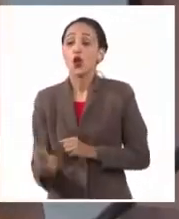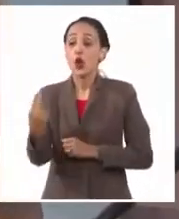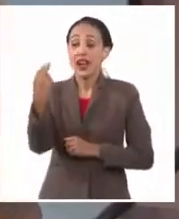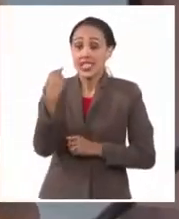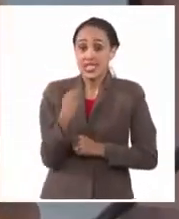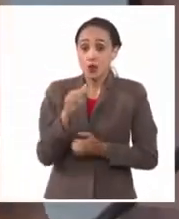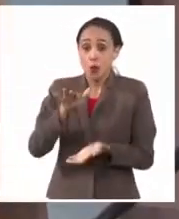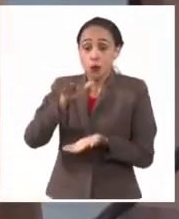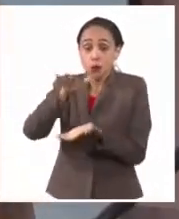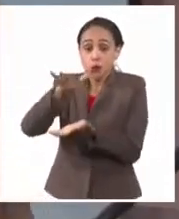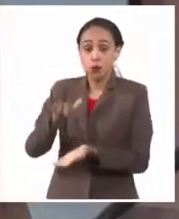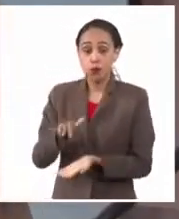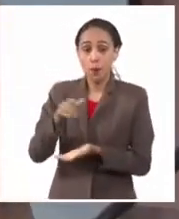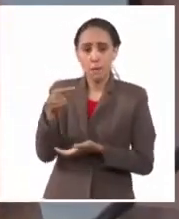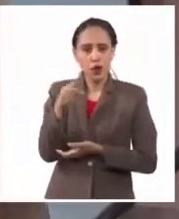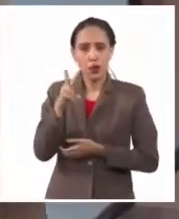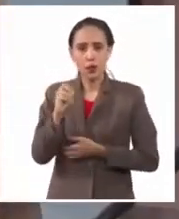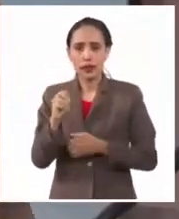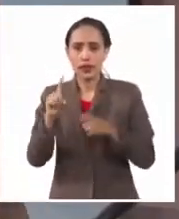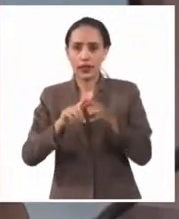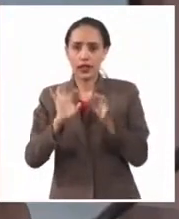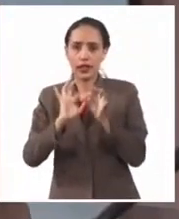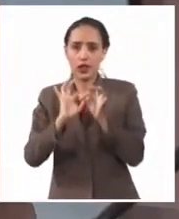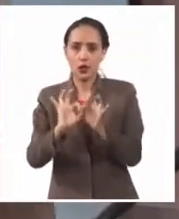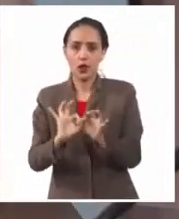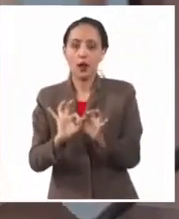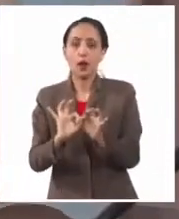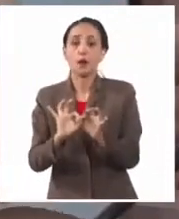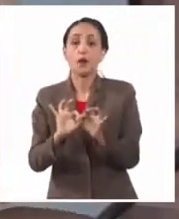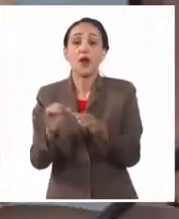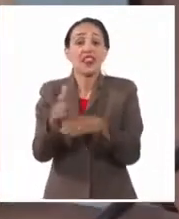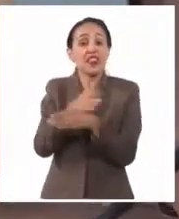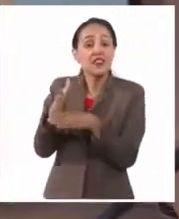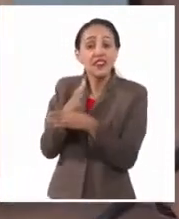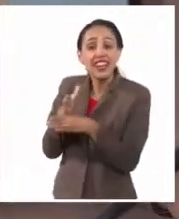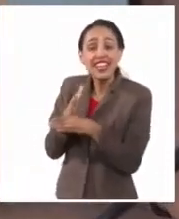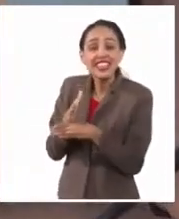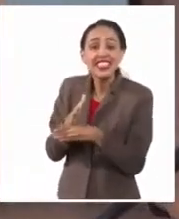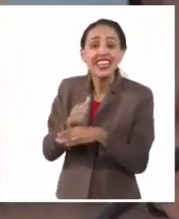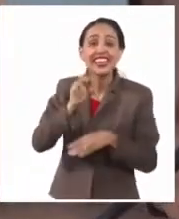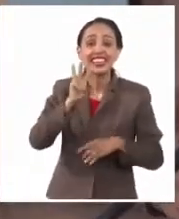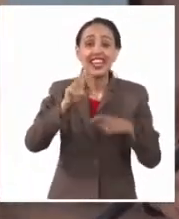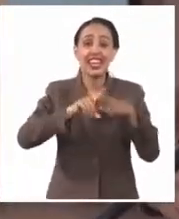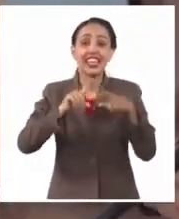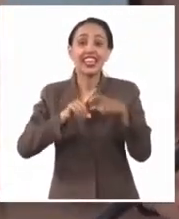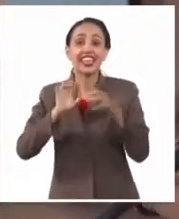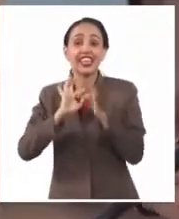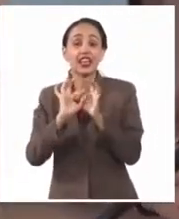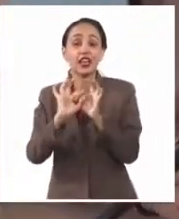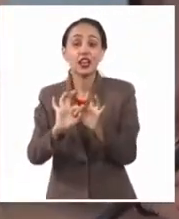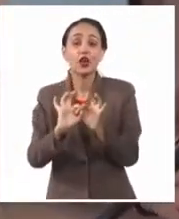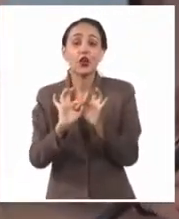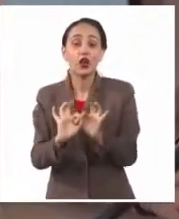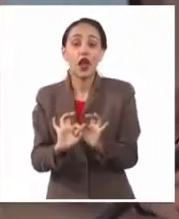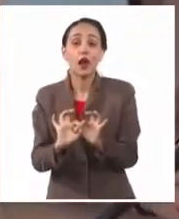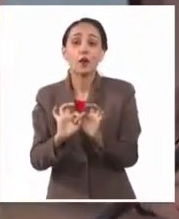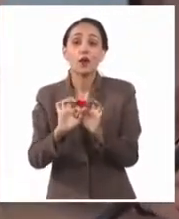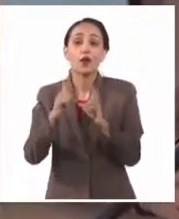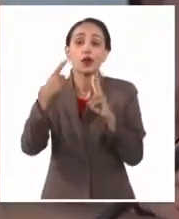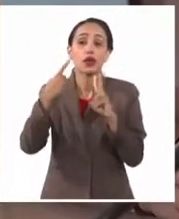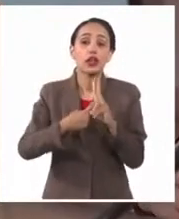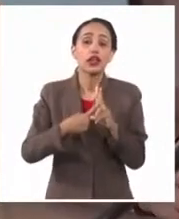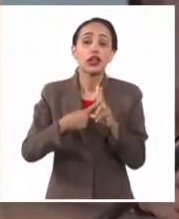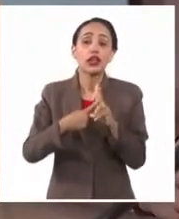menos de 20 kilogramos, la proporción o la diferencia entre los 3 kilogramos exentos y el